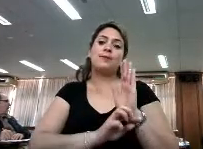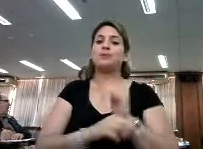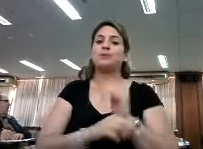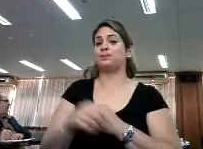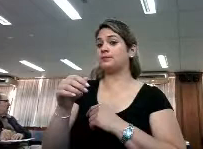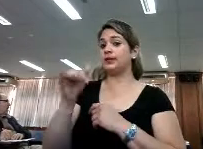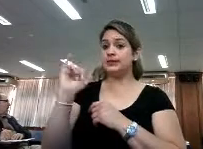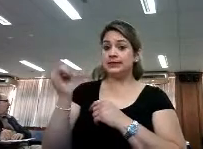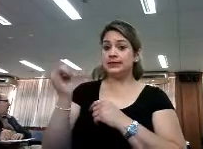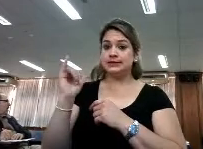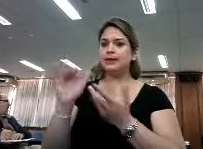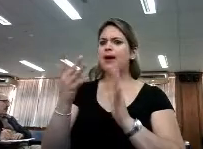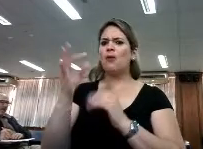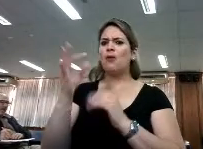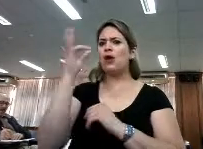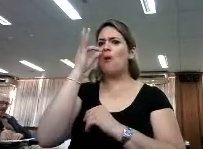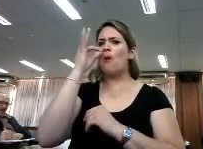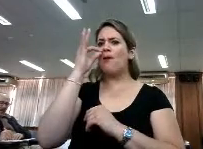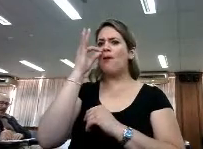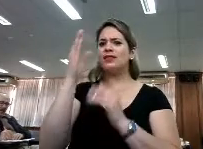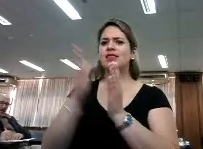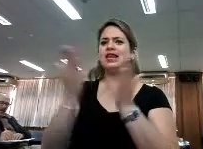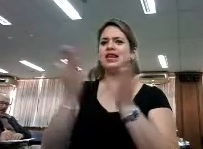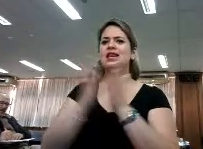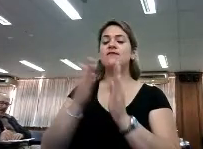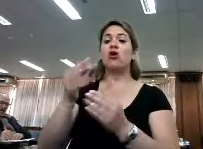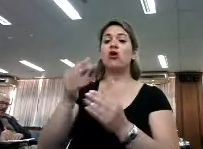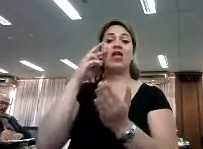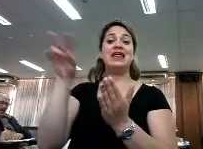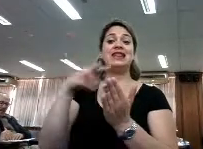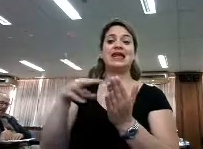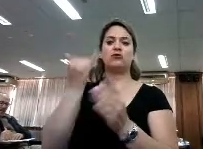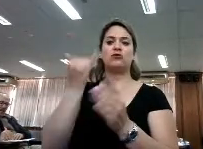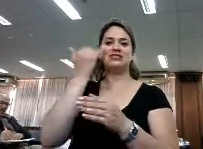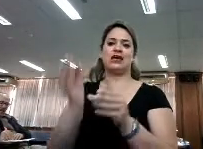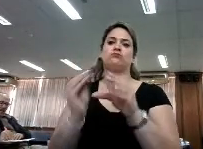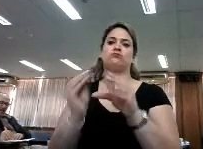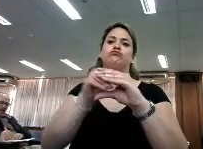alrededor de 20 libros de literatura ya cargados. Gracias.